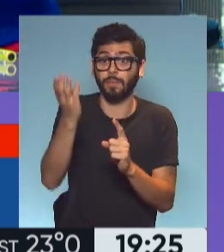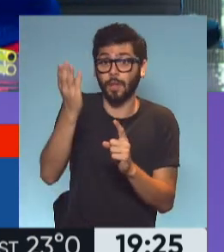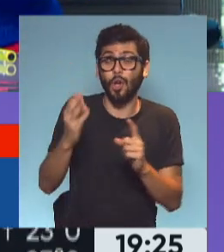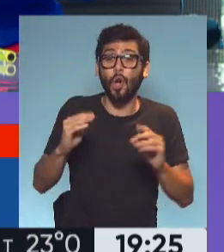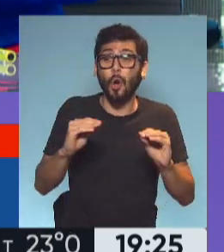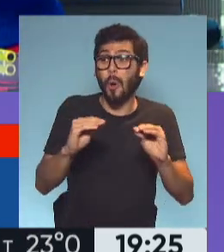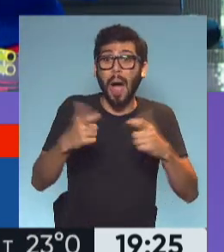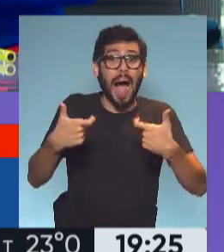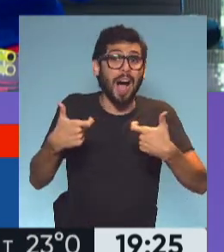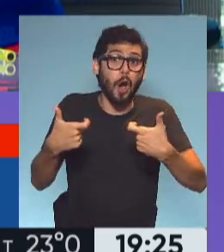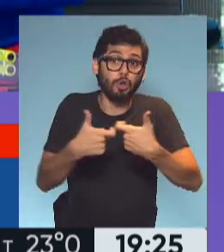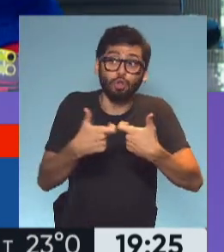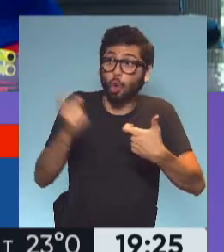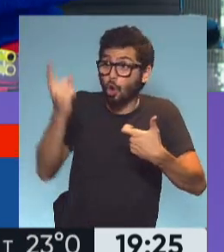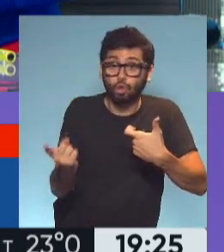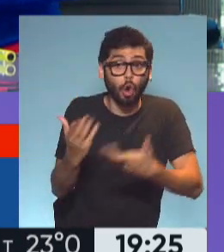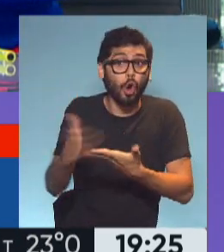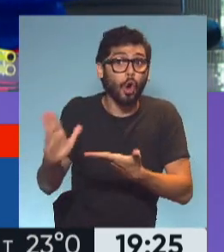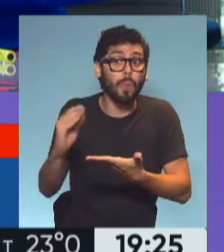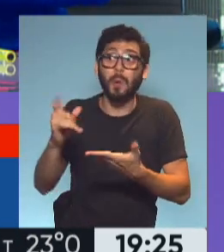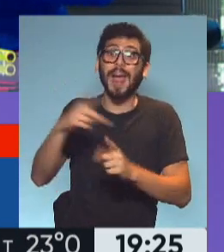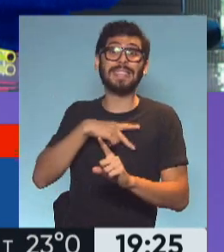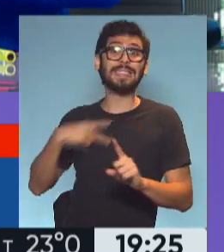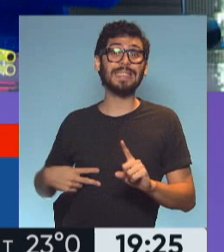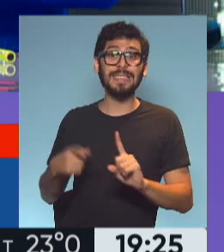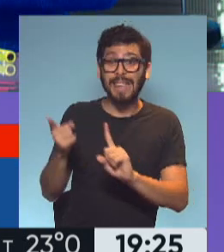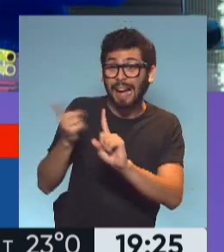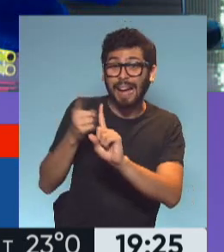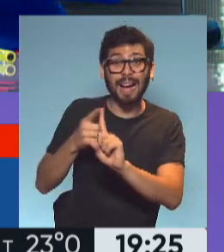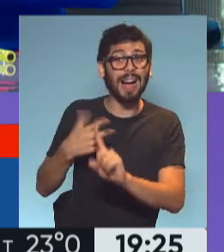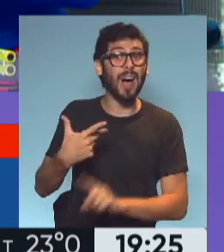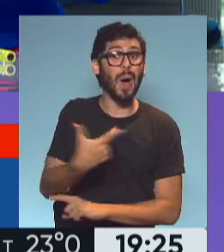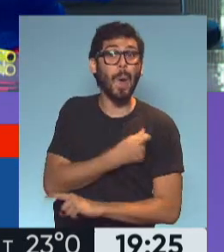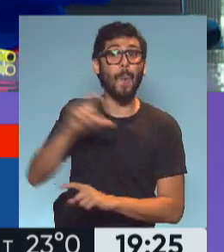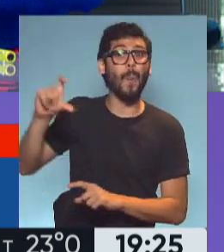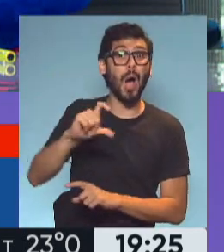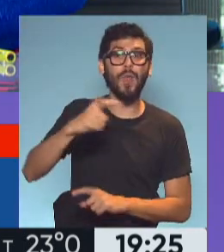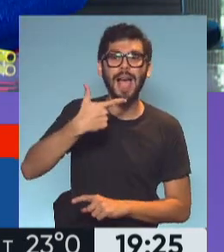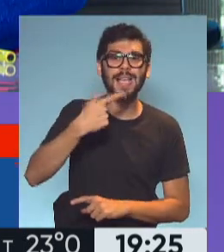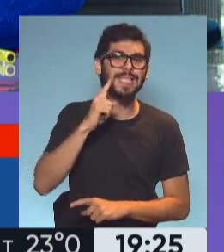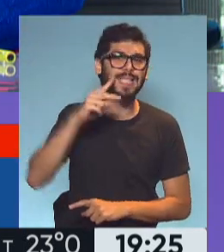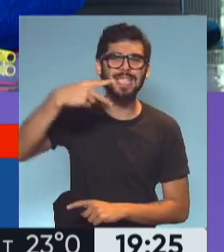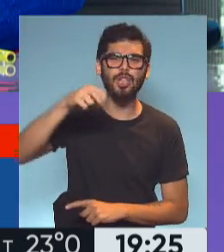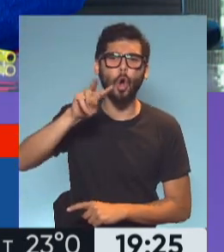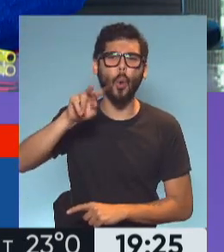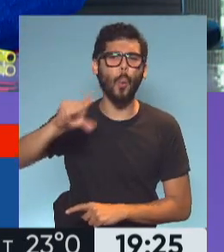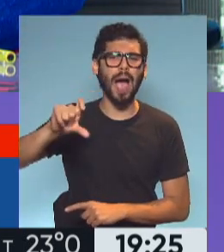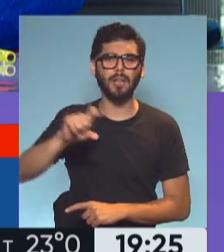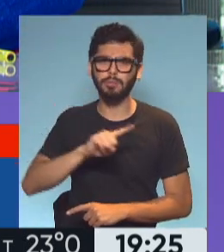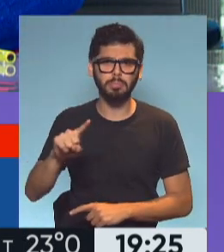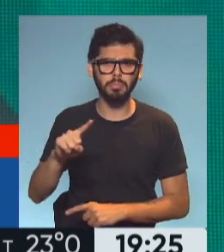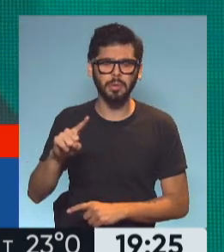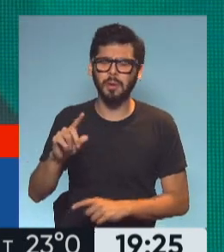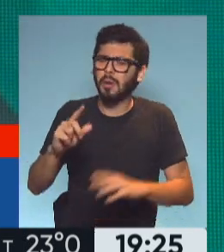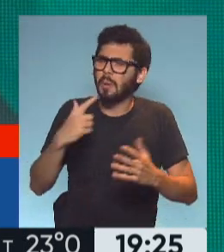en su salida porque no había negociado, sobre todo con China, para traer la vacuna Sinovac. Uno podría decir a la distancia, ¿qué hizo? Si se peleó contra